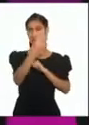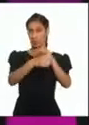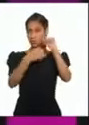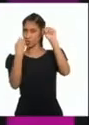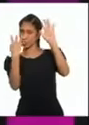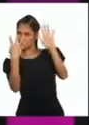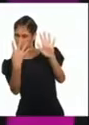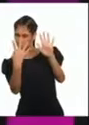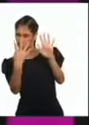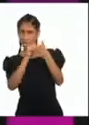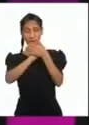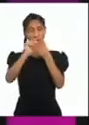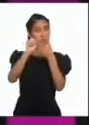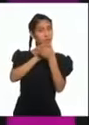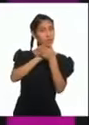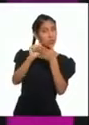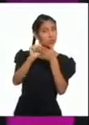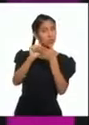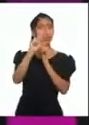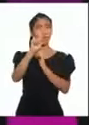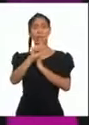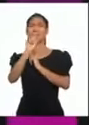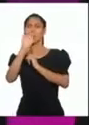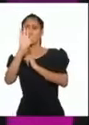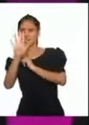el mes de 15 de agosto.